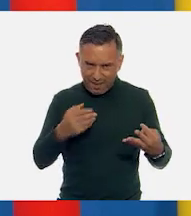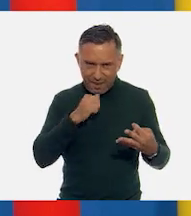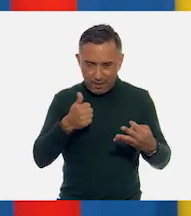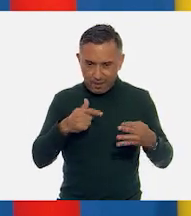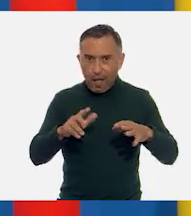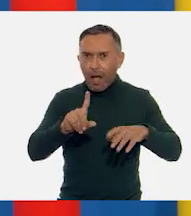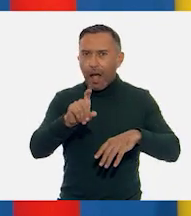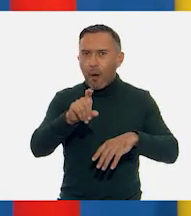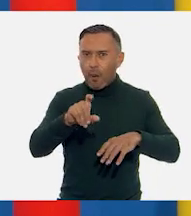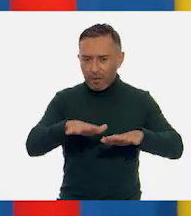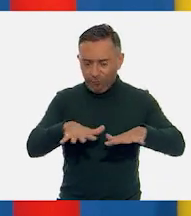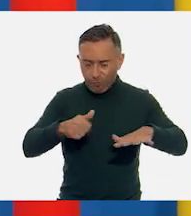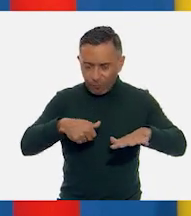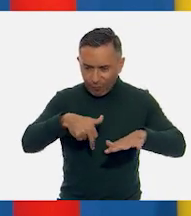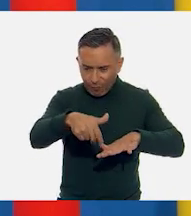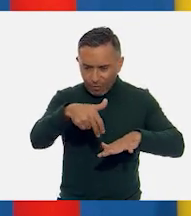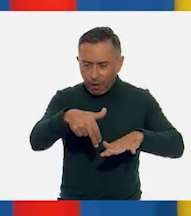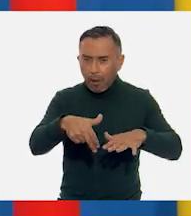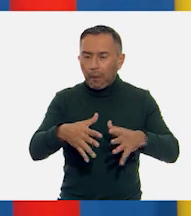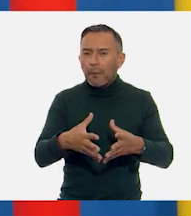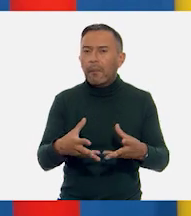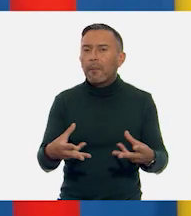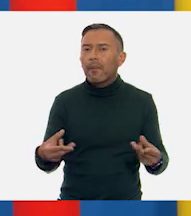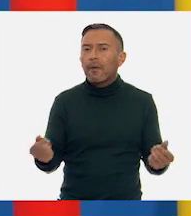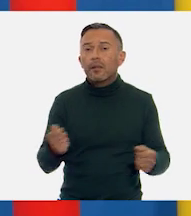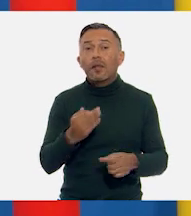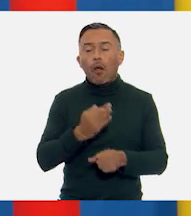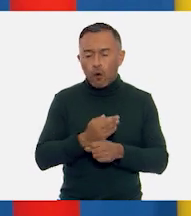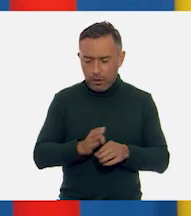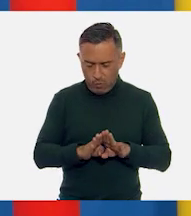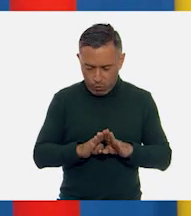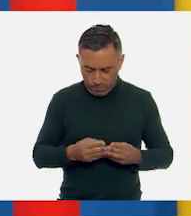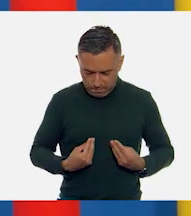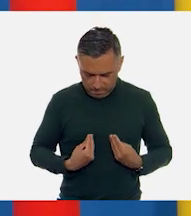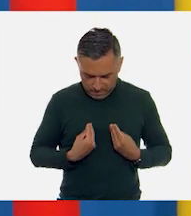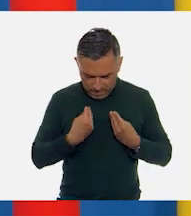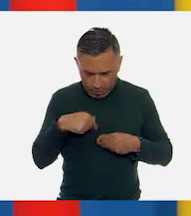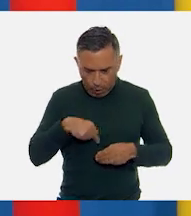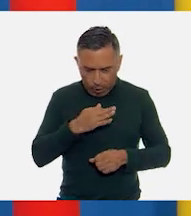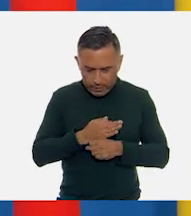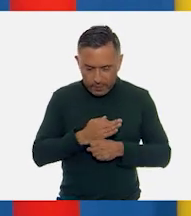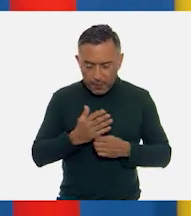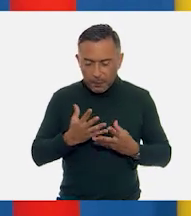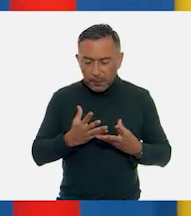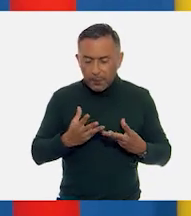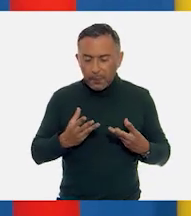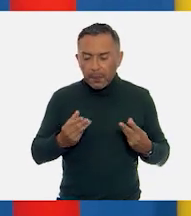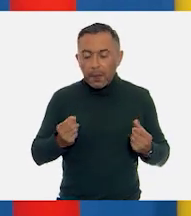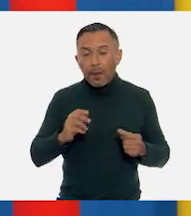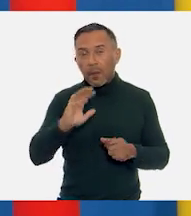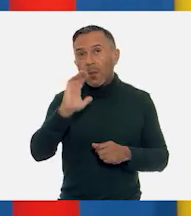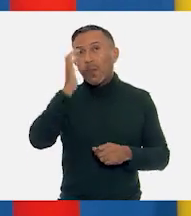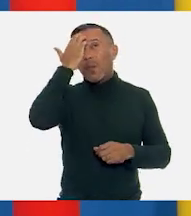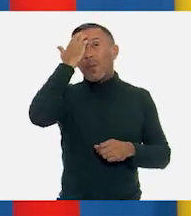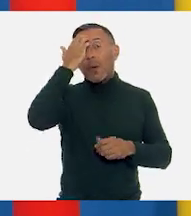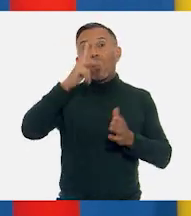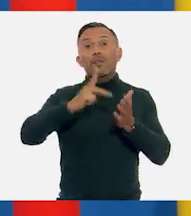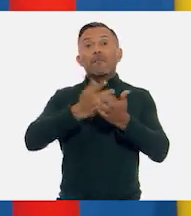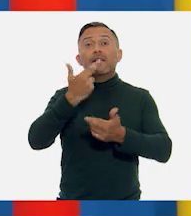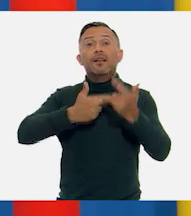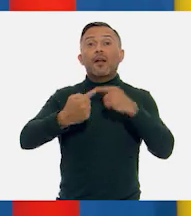creo que se refiere a que en el presente vamos viviendo situaciones y una vez vividas, ya no podemos volver atrás al pasado.